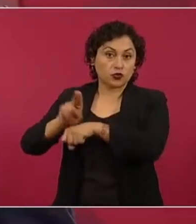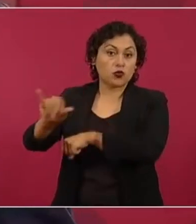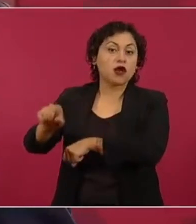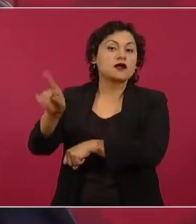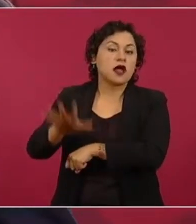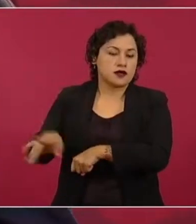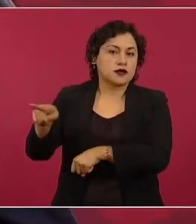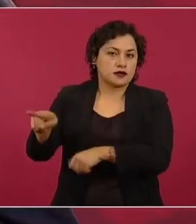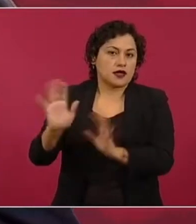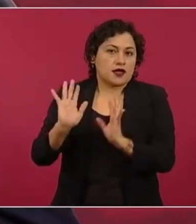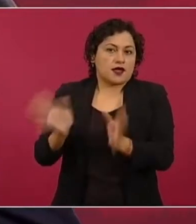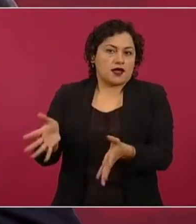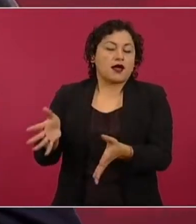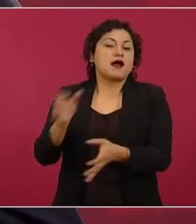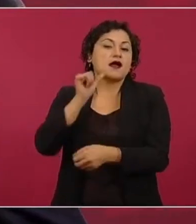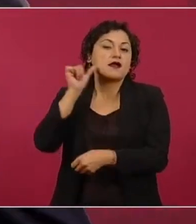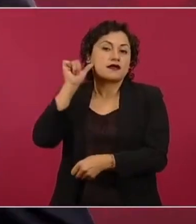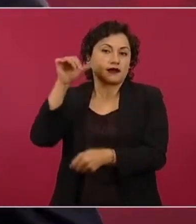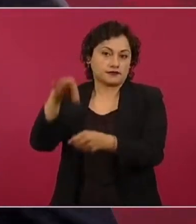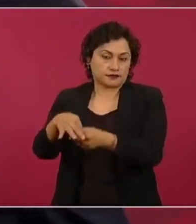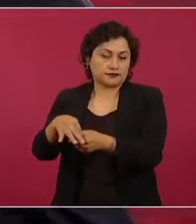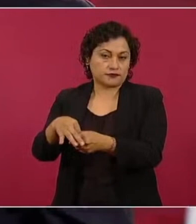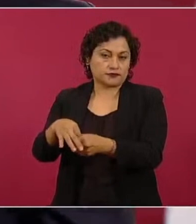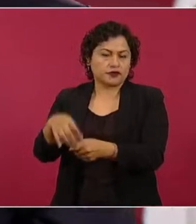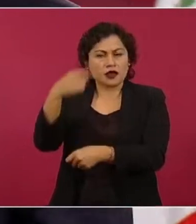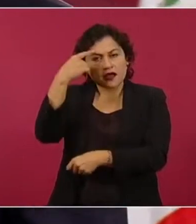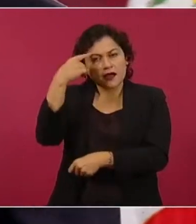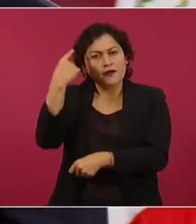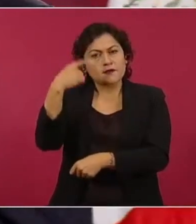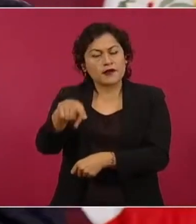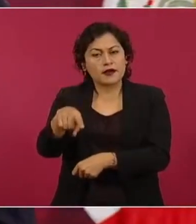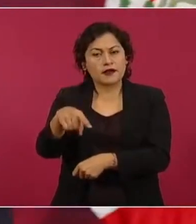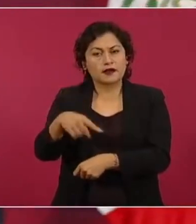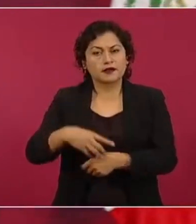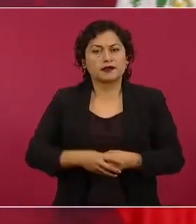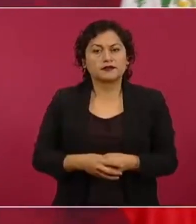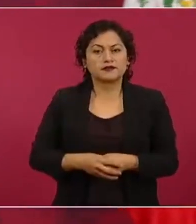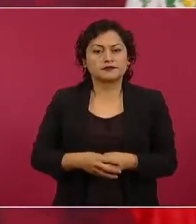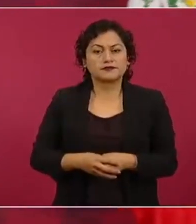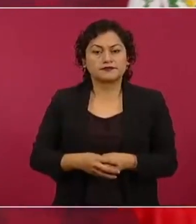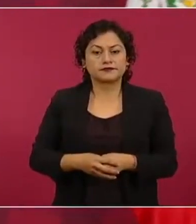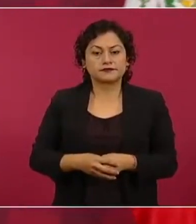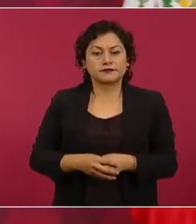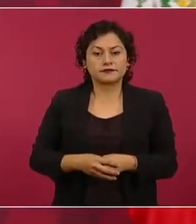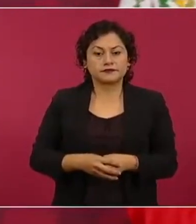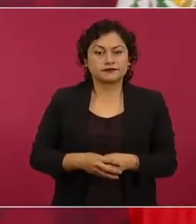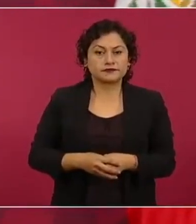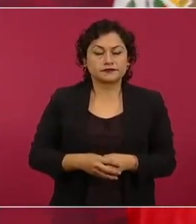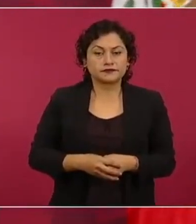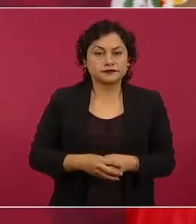para ver si se mantenían